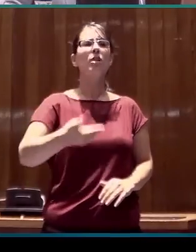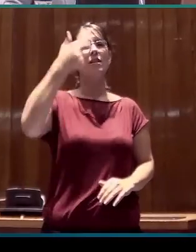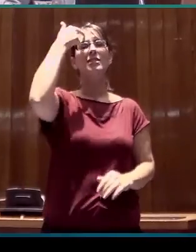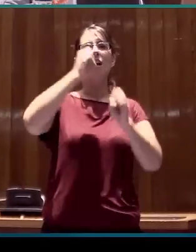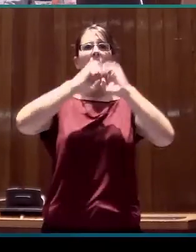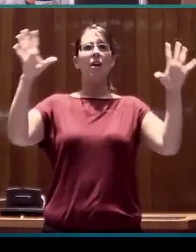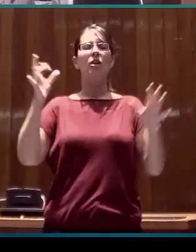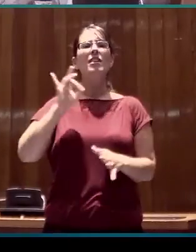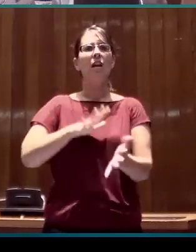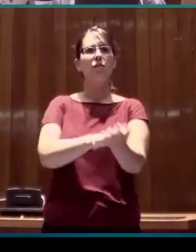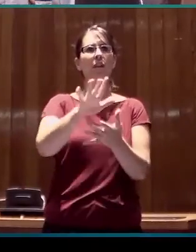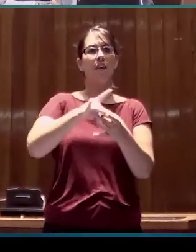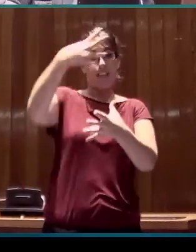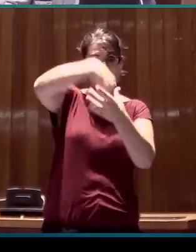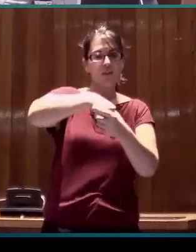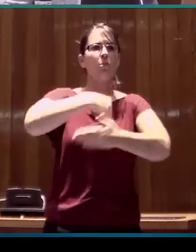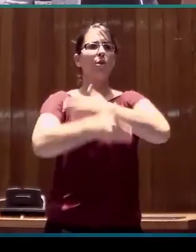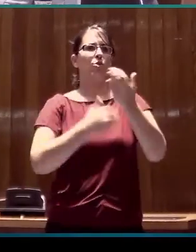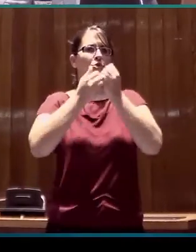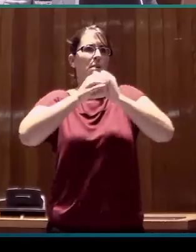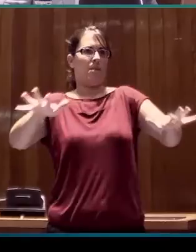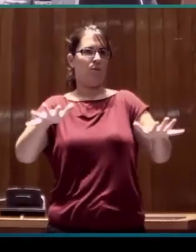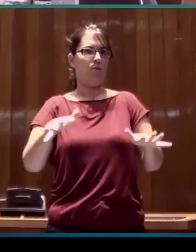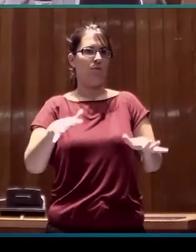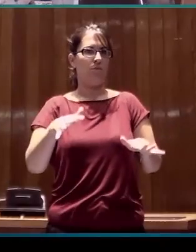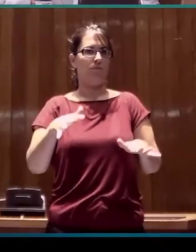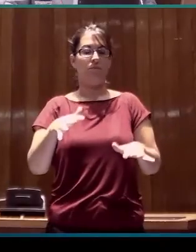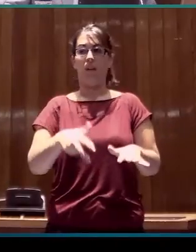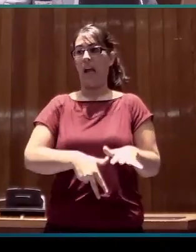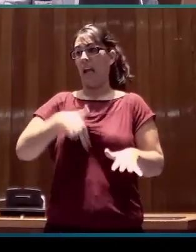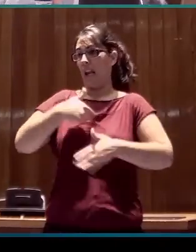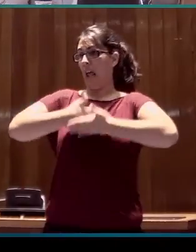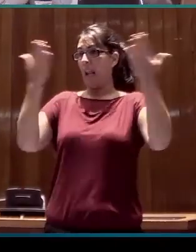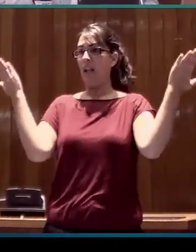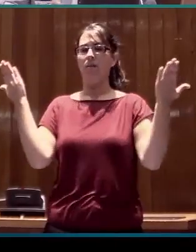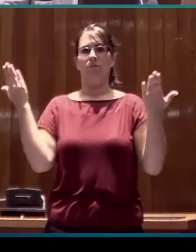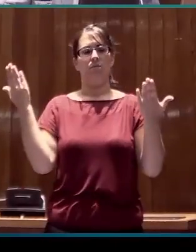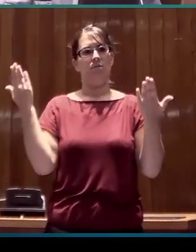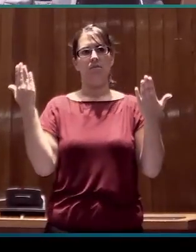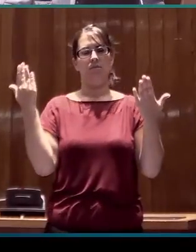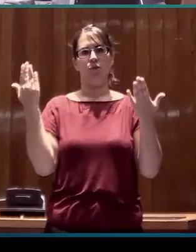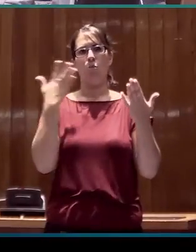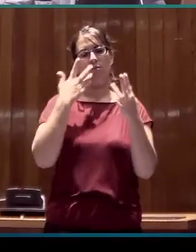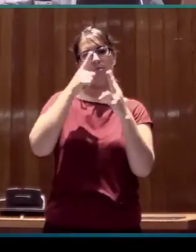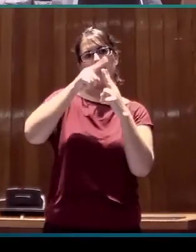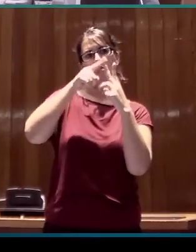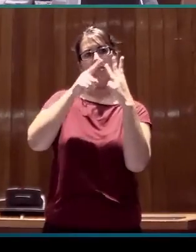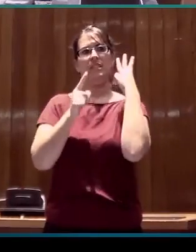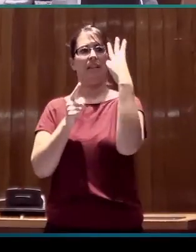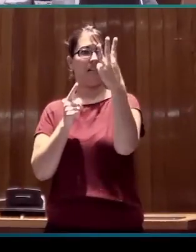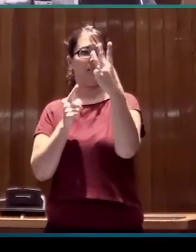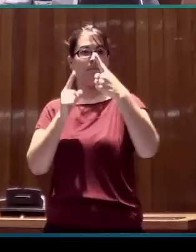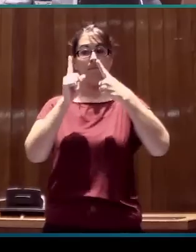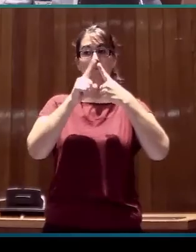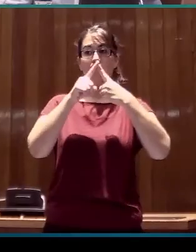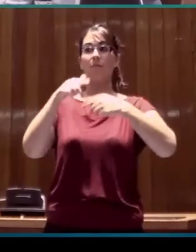En realidad, contamos con una distribución a tres bandas. Por un lado, están las